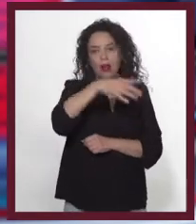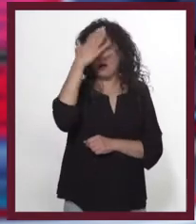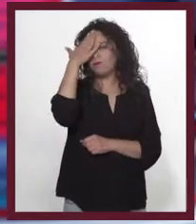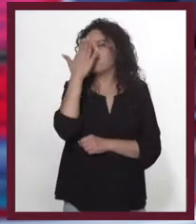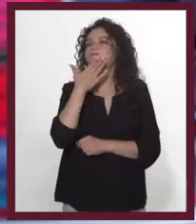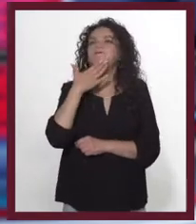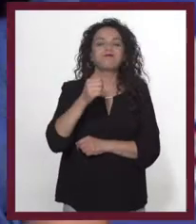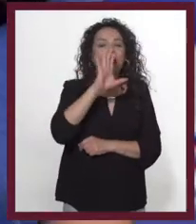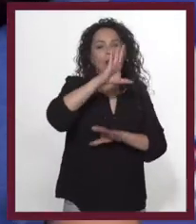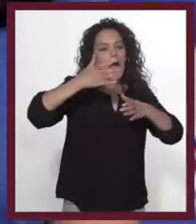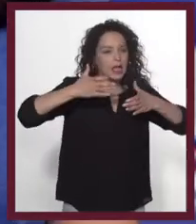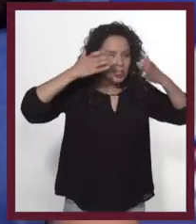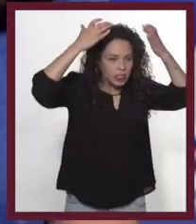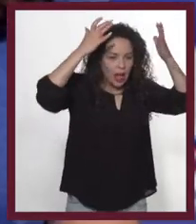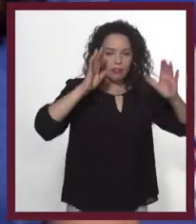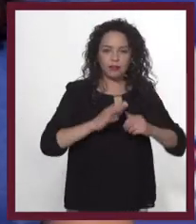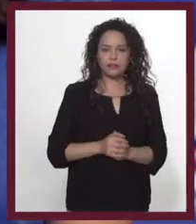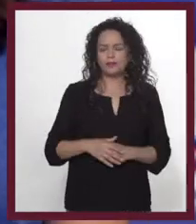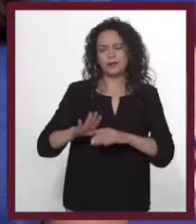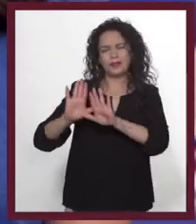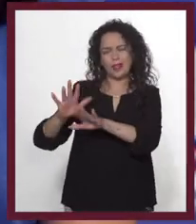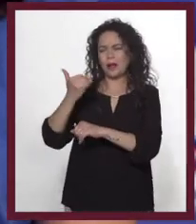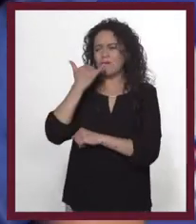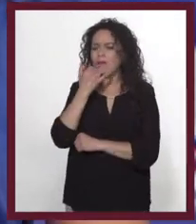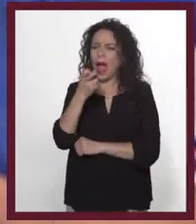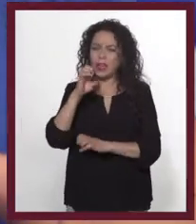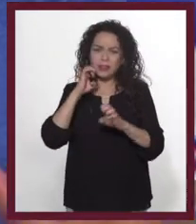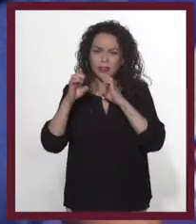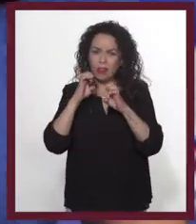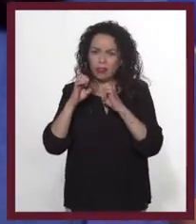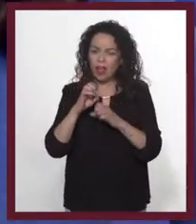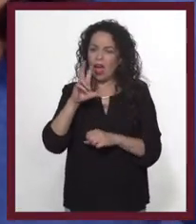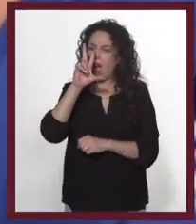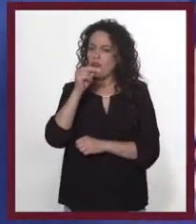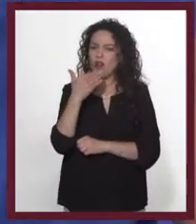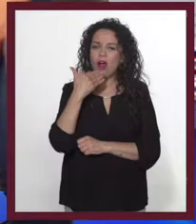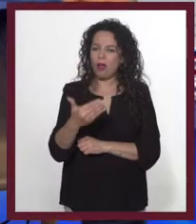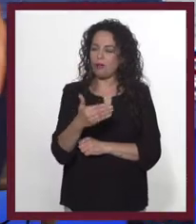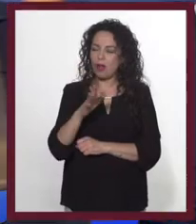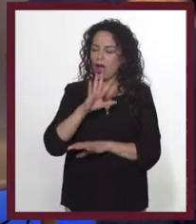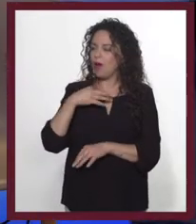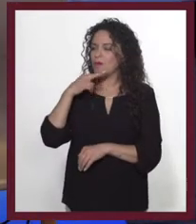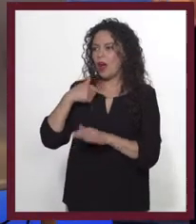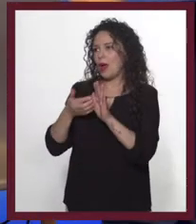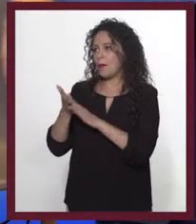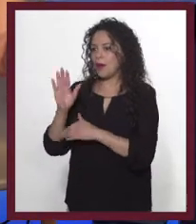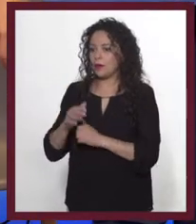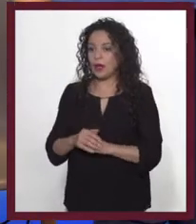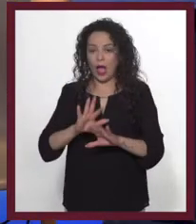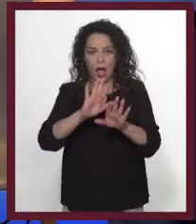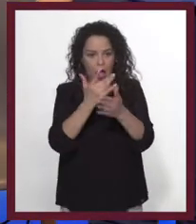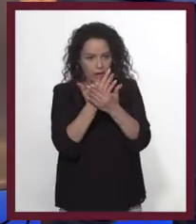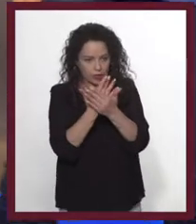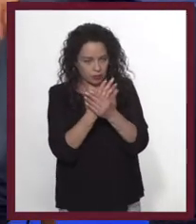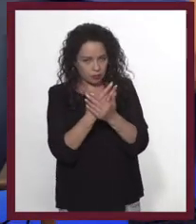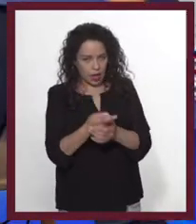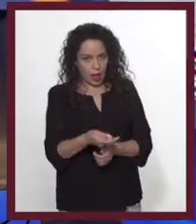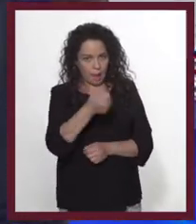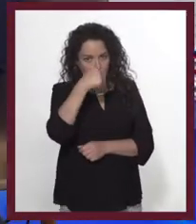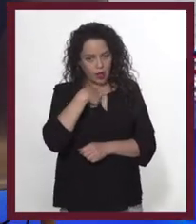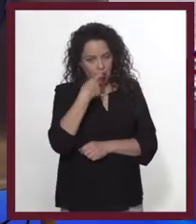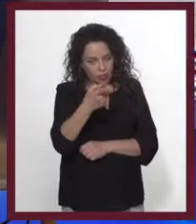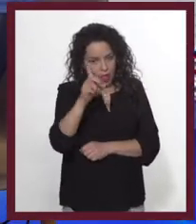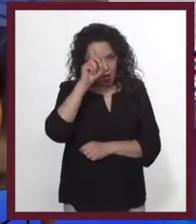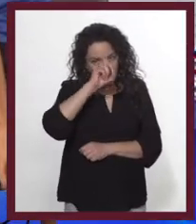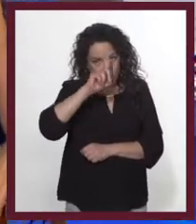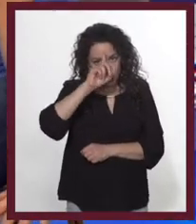todo un chef. ¿Sabe qué? Creo que esta entrevista no nos va a llevar a ningún lado. Espera, espera, espera. No creo que quieras irte